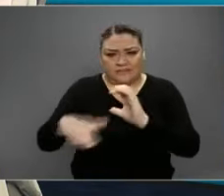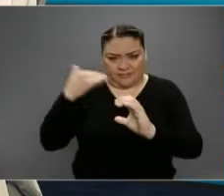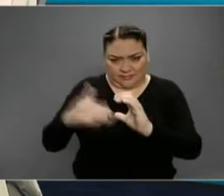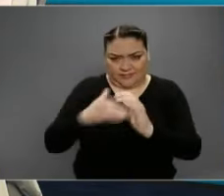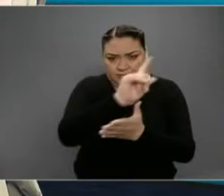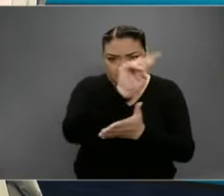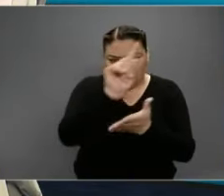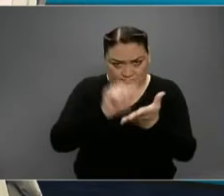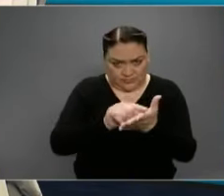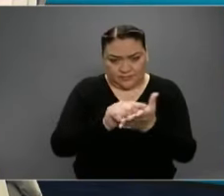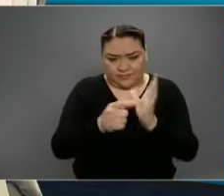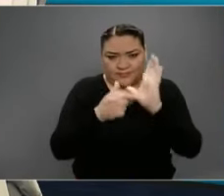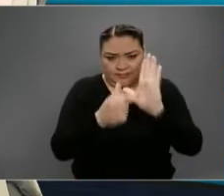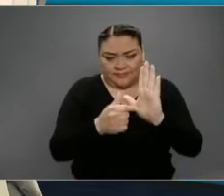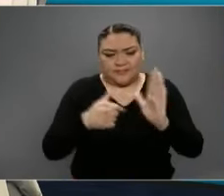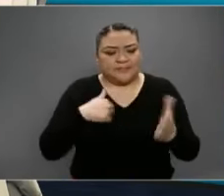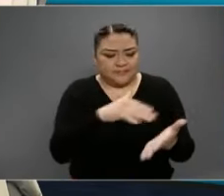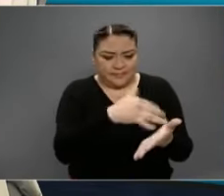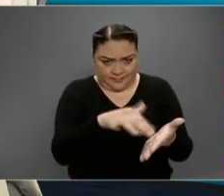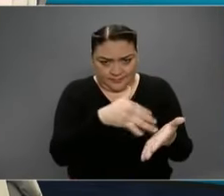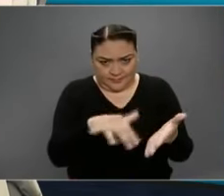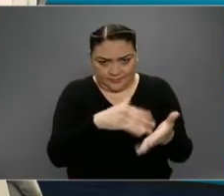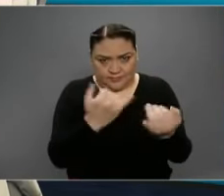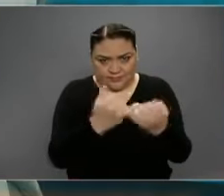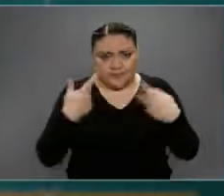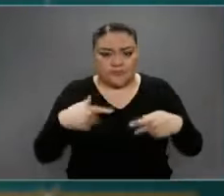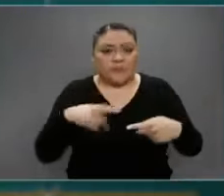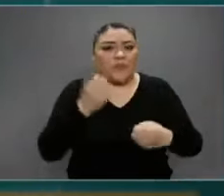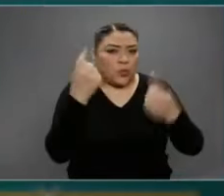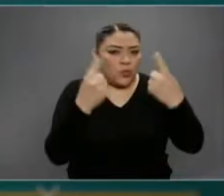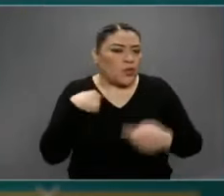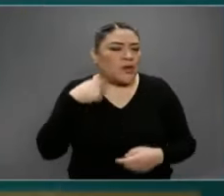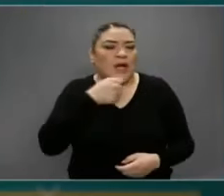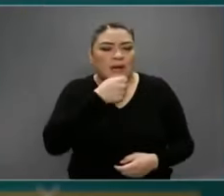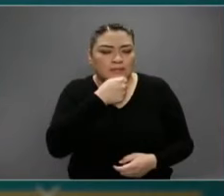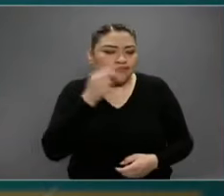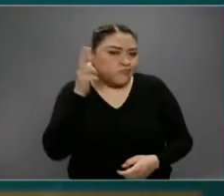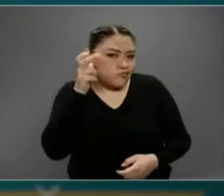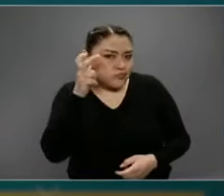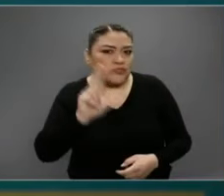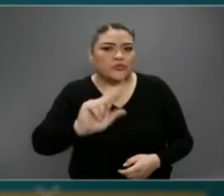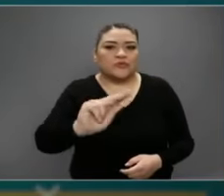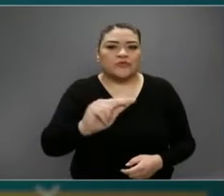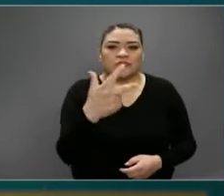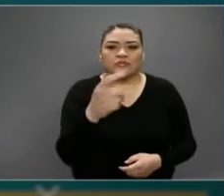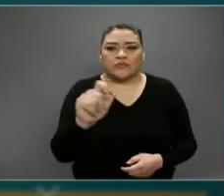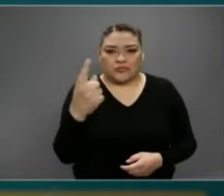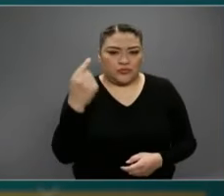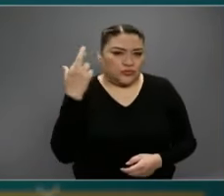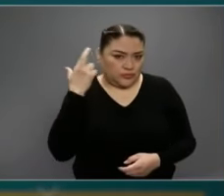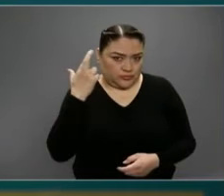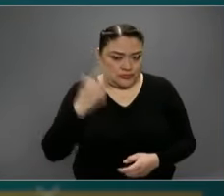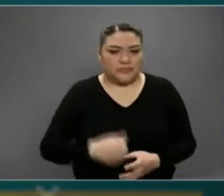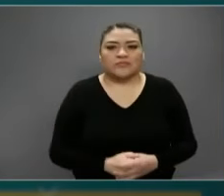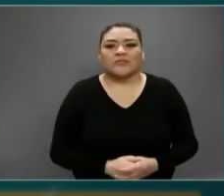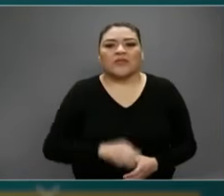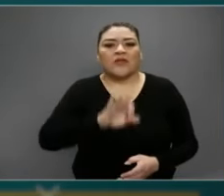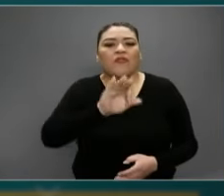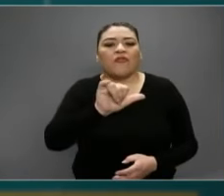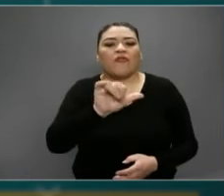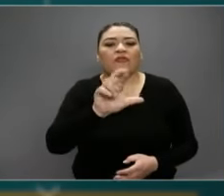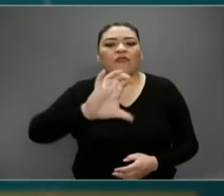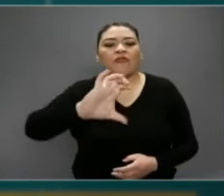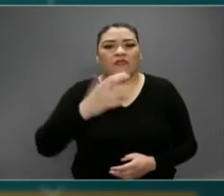nos llegan a través de Twitter, y los voy a leer también para los que nos siguen por el 88.1. Ferch en Casa